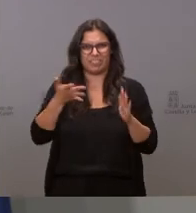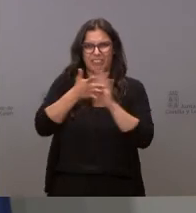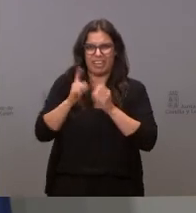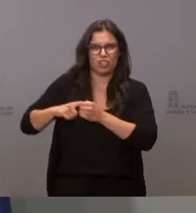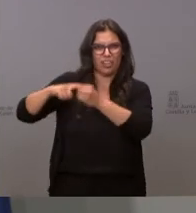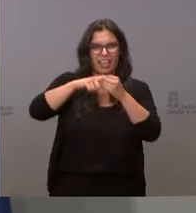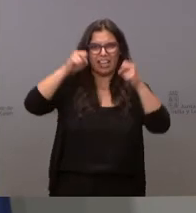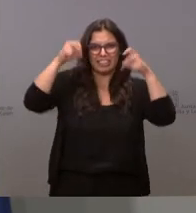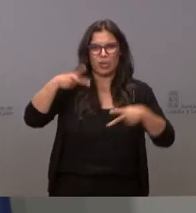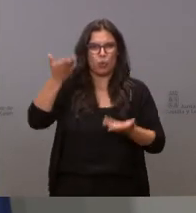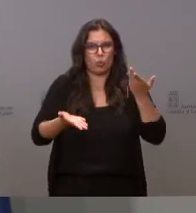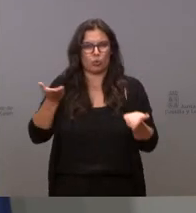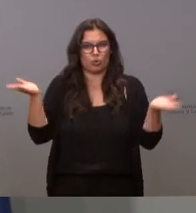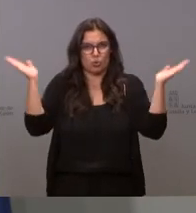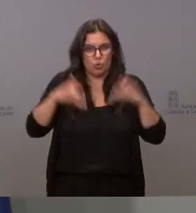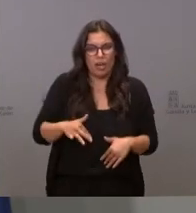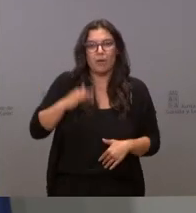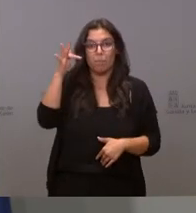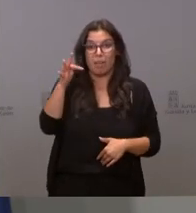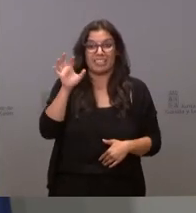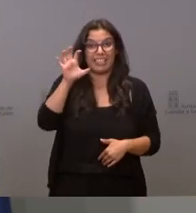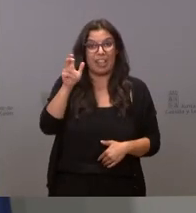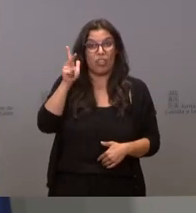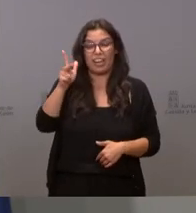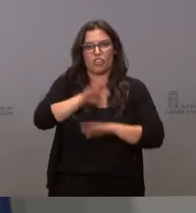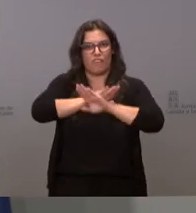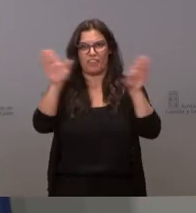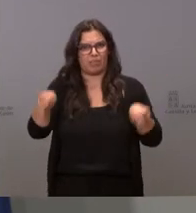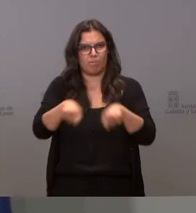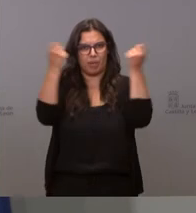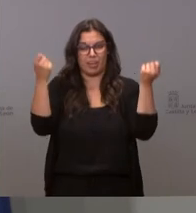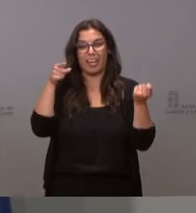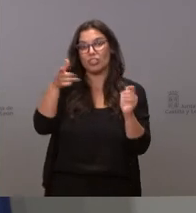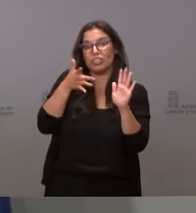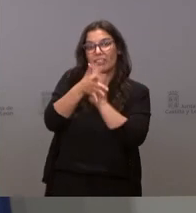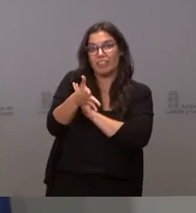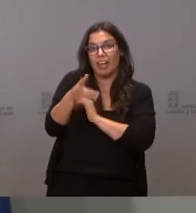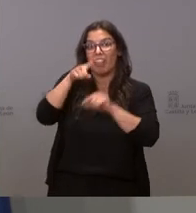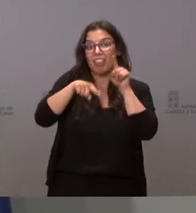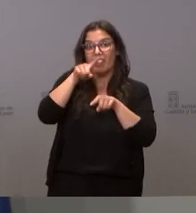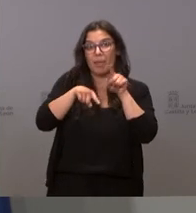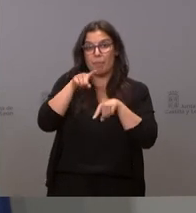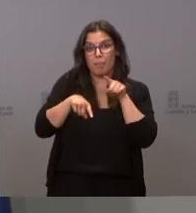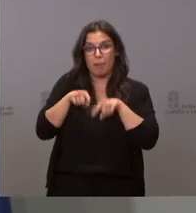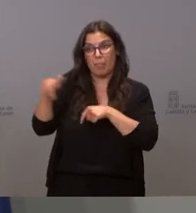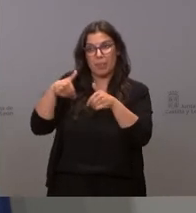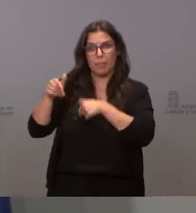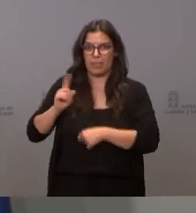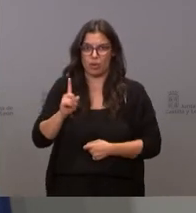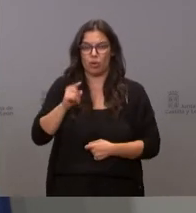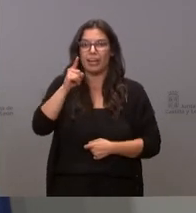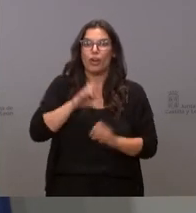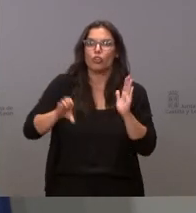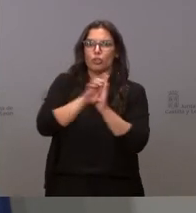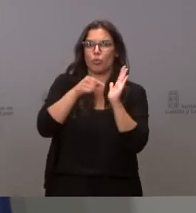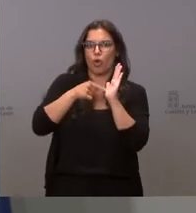además es el fin del Estado de Derecho aquí hay un traje hecho a medida de todos los españoles que se llama Constitución